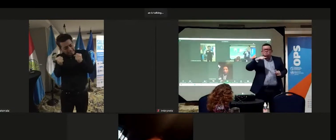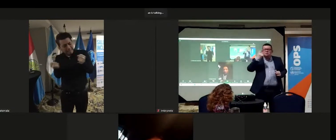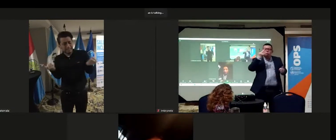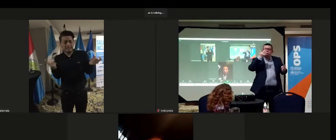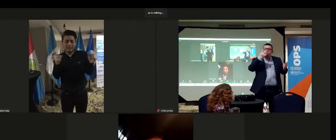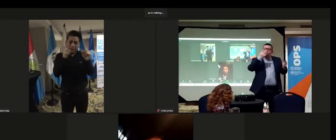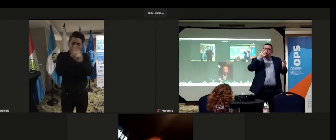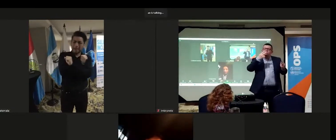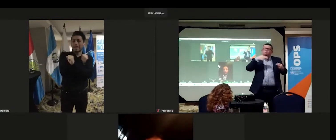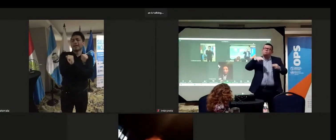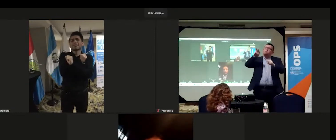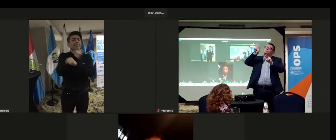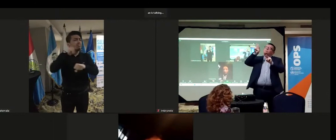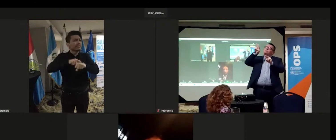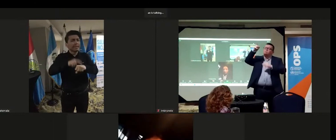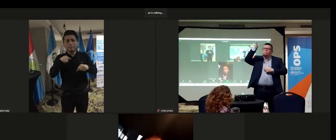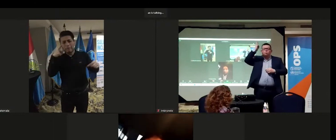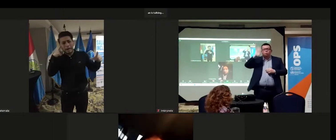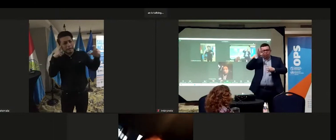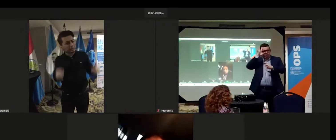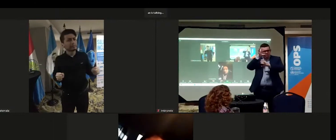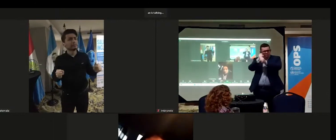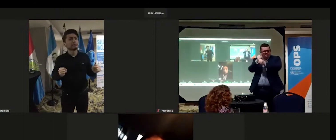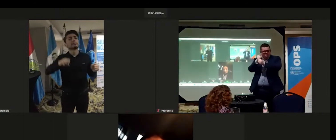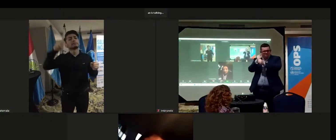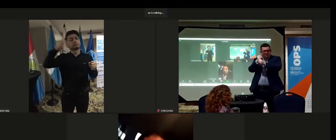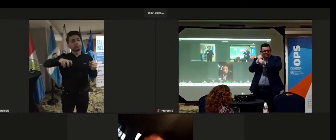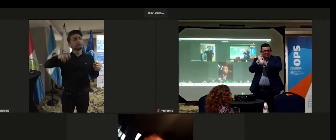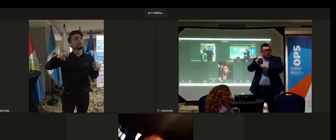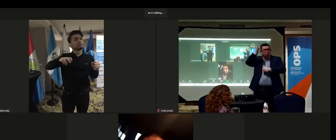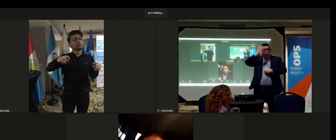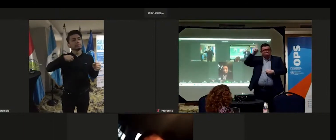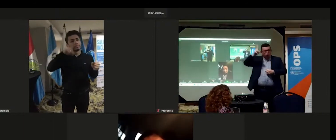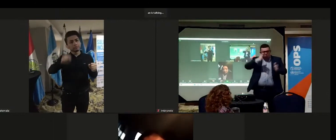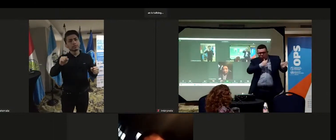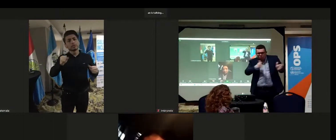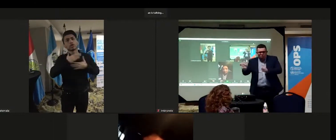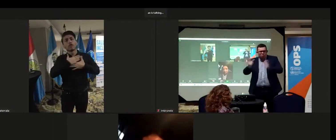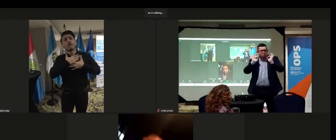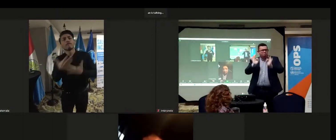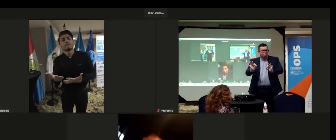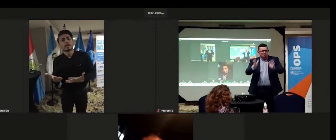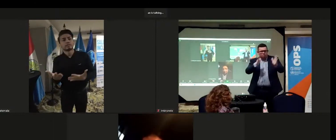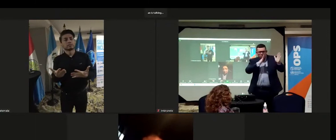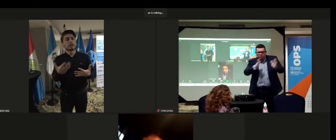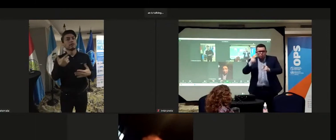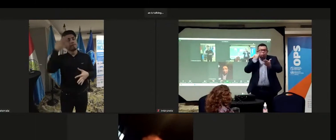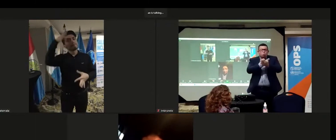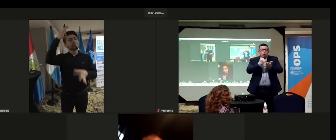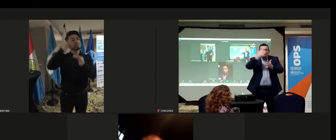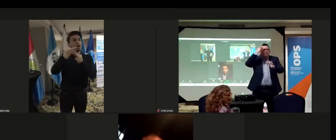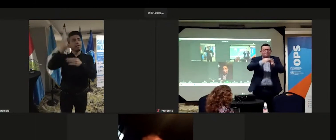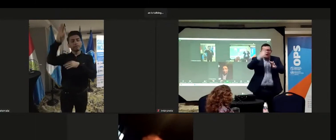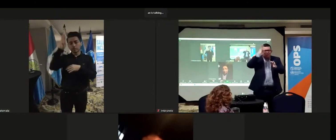que nos vengan momentos duros, es necesario en principio tener nuestra confianza puesta, nuestra fe puesta en Dios, que tiene sus